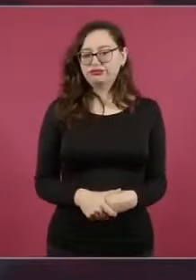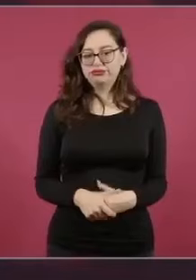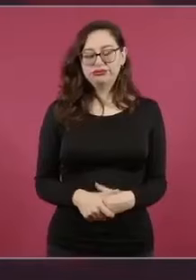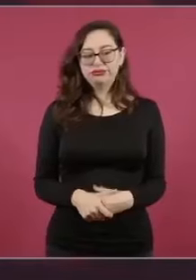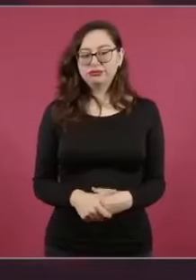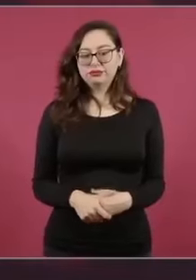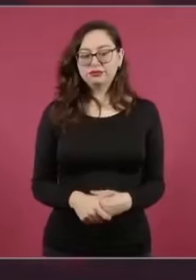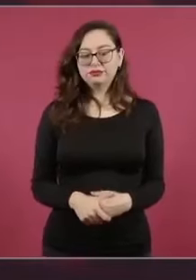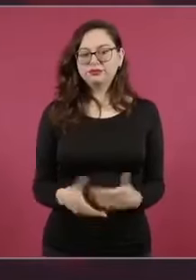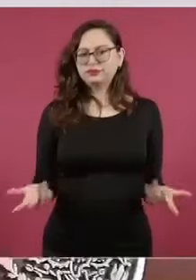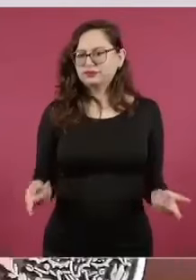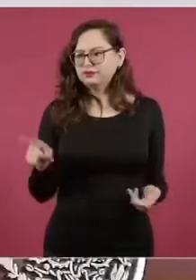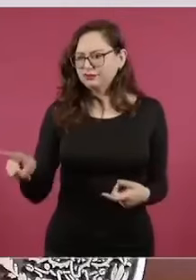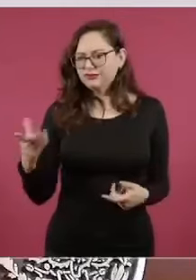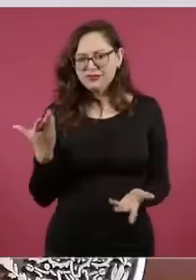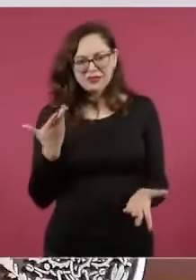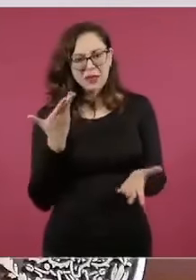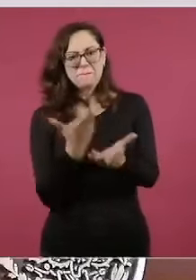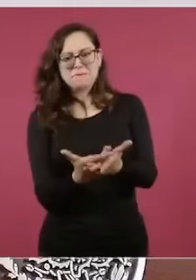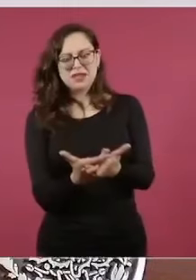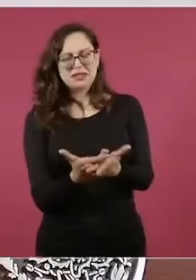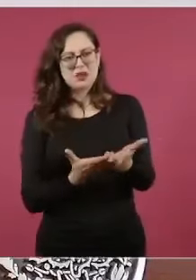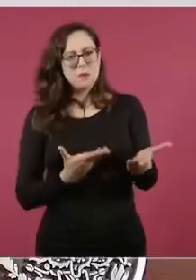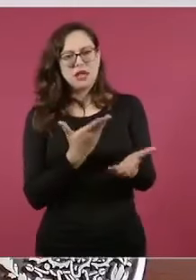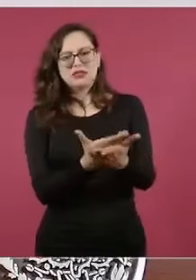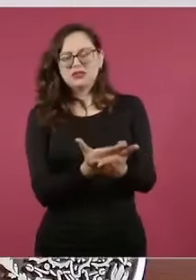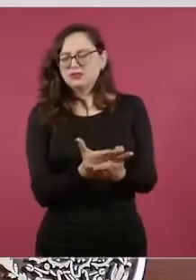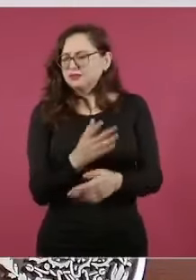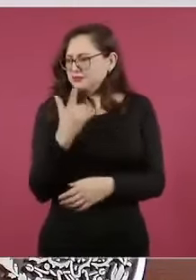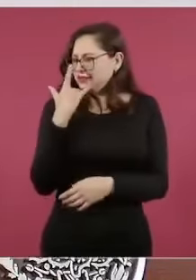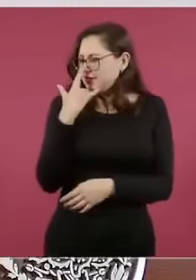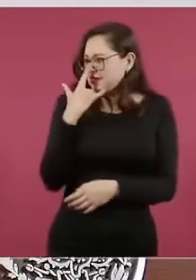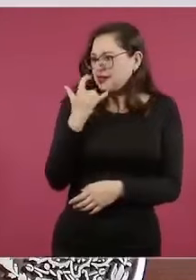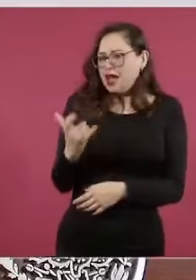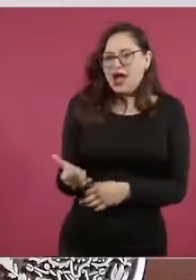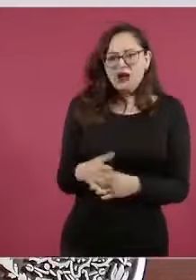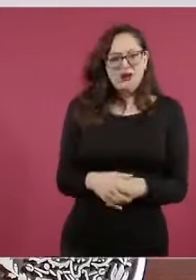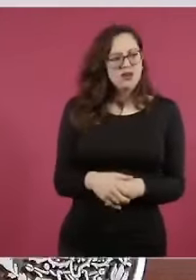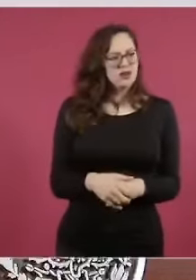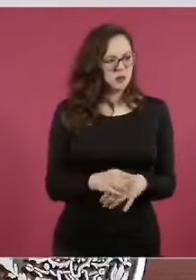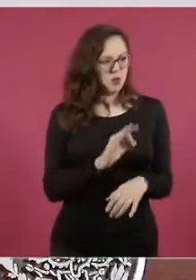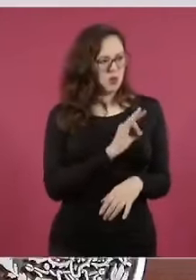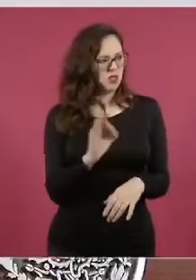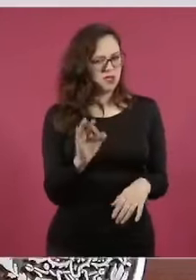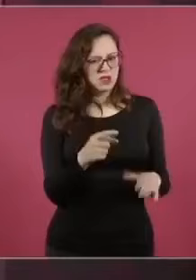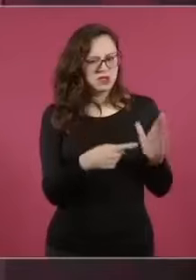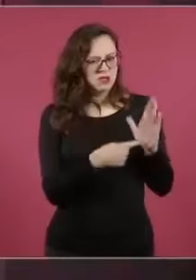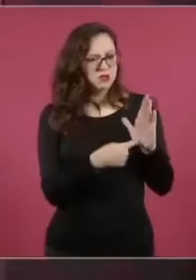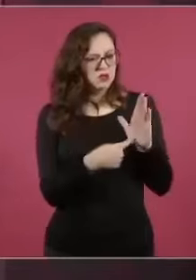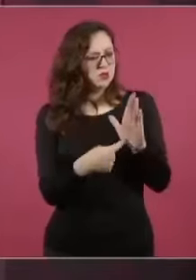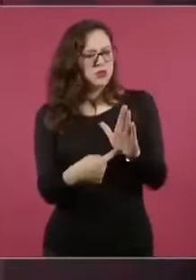hoy estaría muy bien que por primera vez se le diera a los pluris